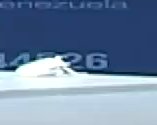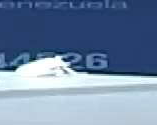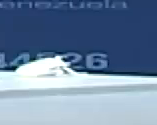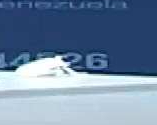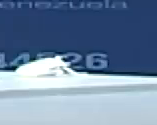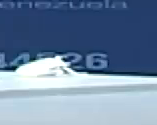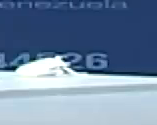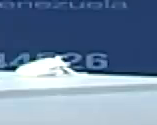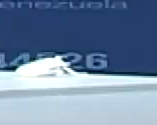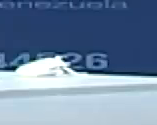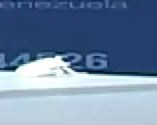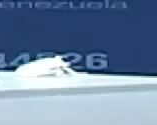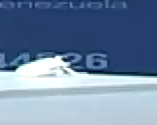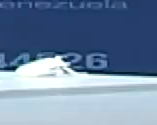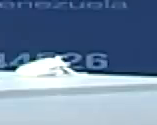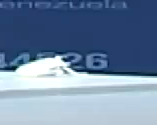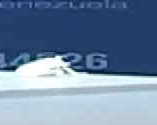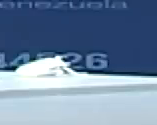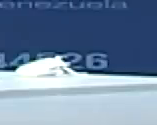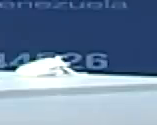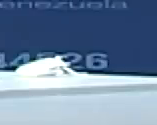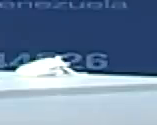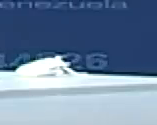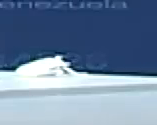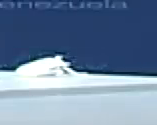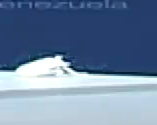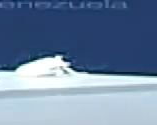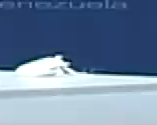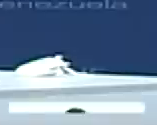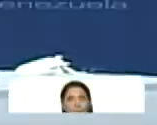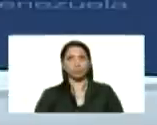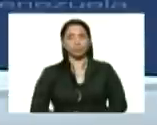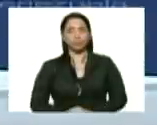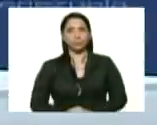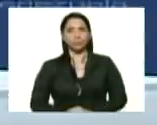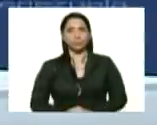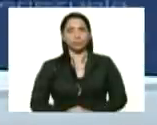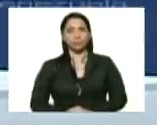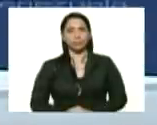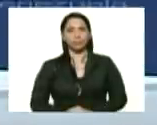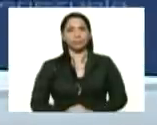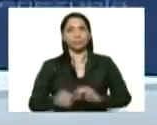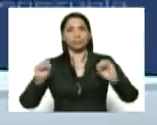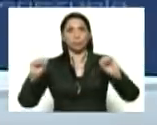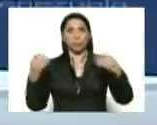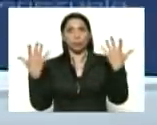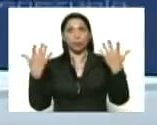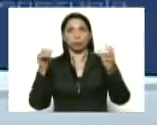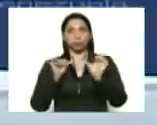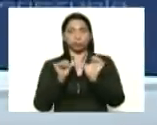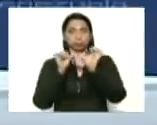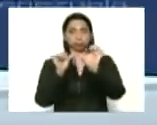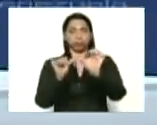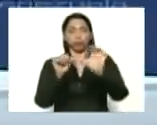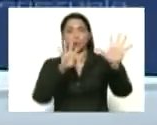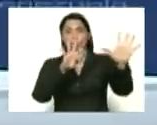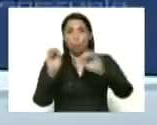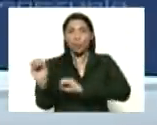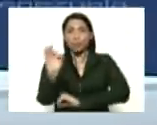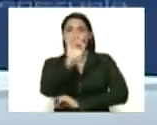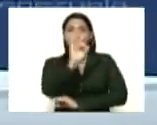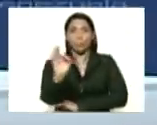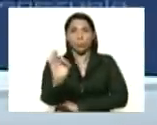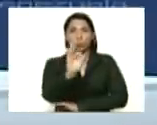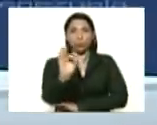Venezuela ha dado resultados positivos. Hemos logrado contener en un 90%